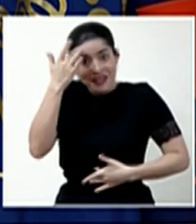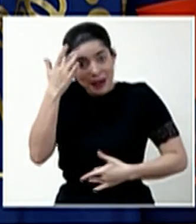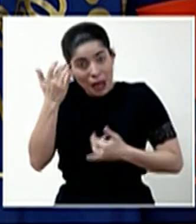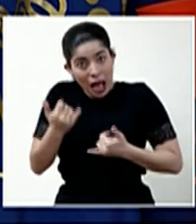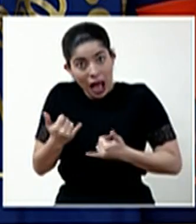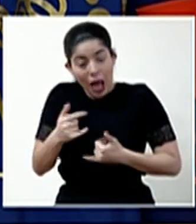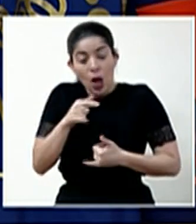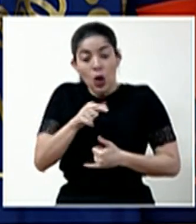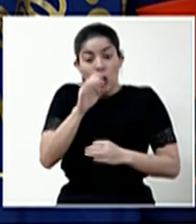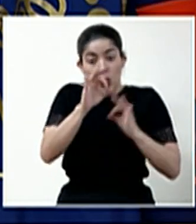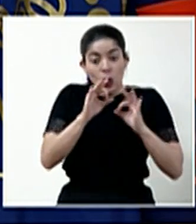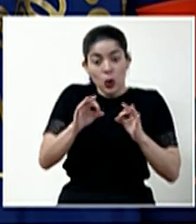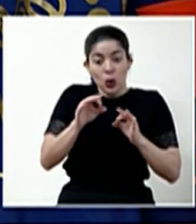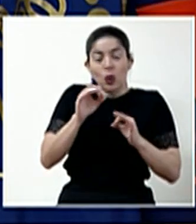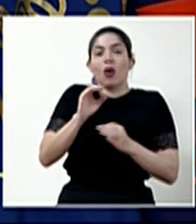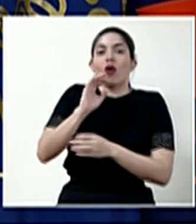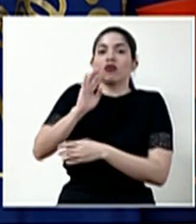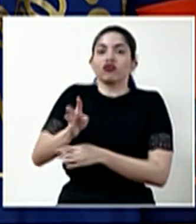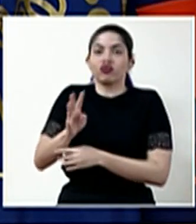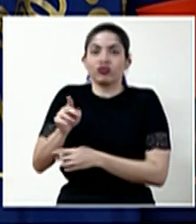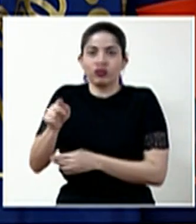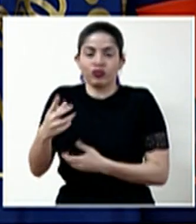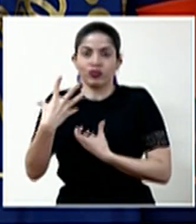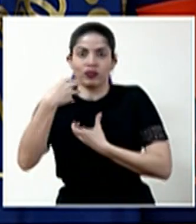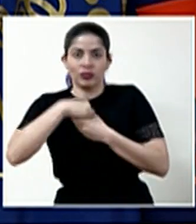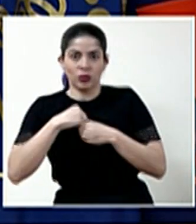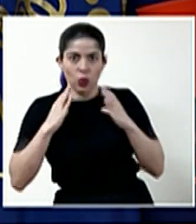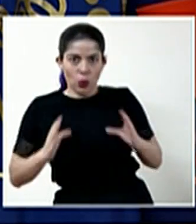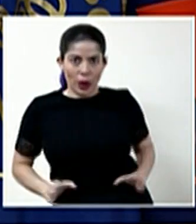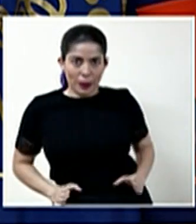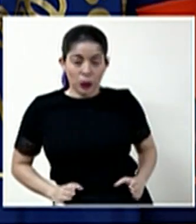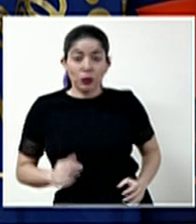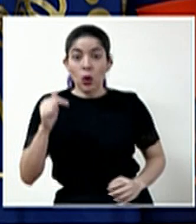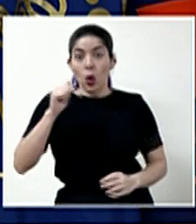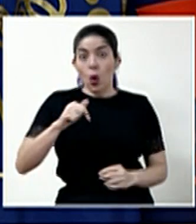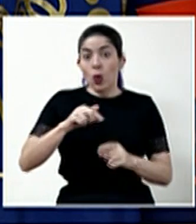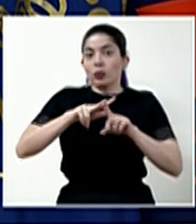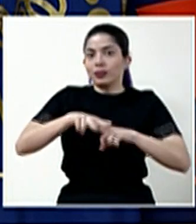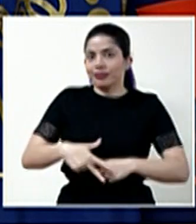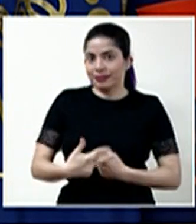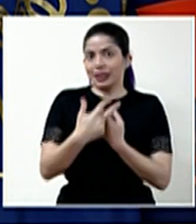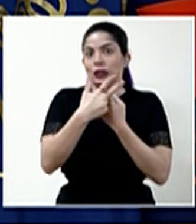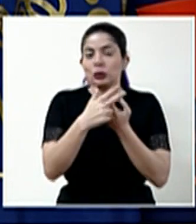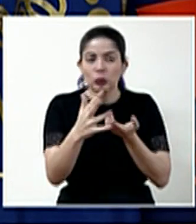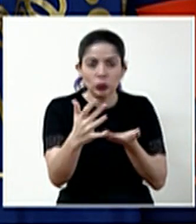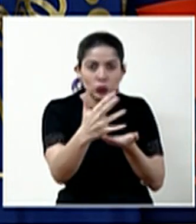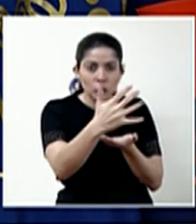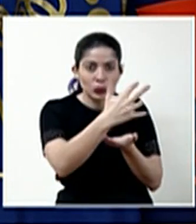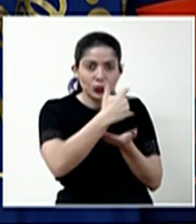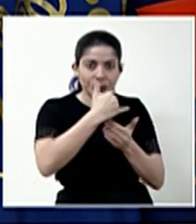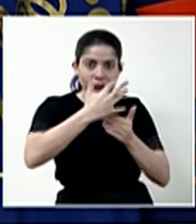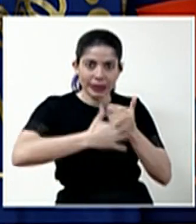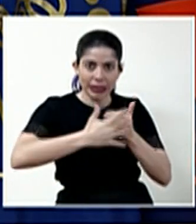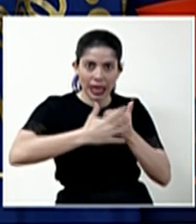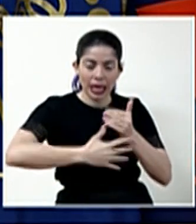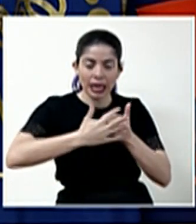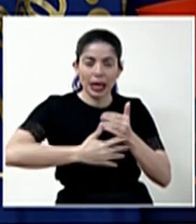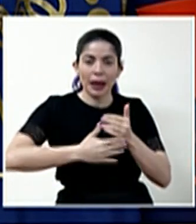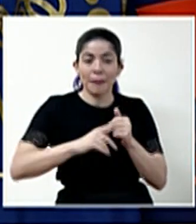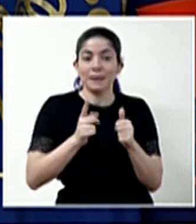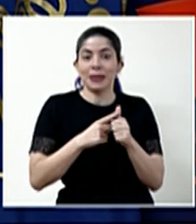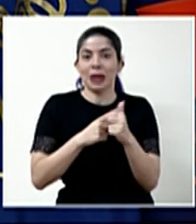actualmente. Hoy se inició esa recolección, iniciando con